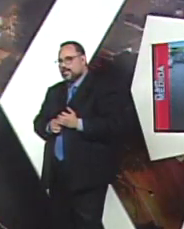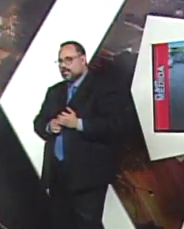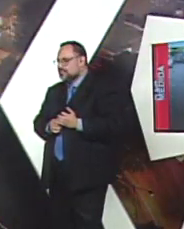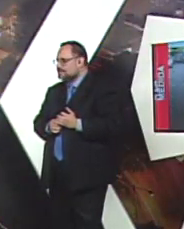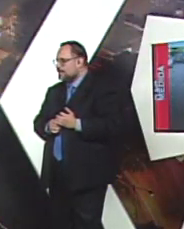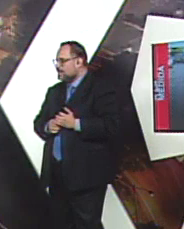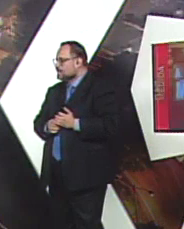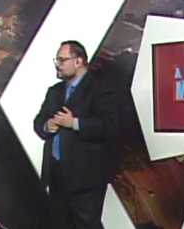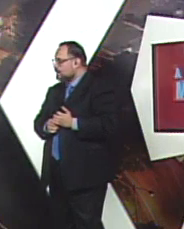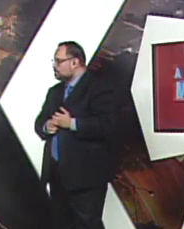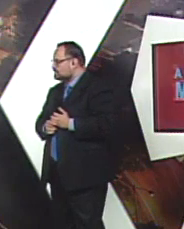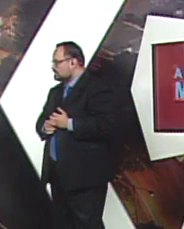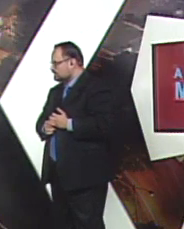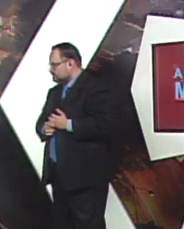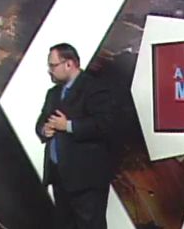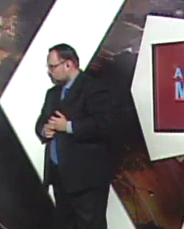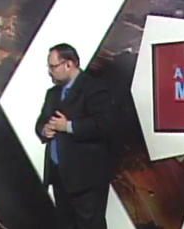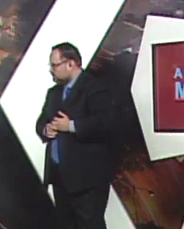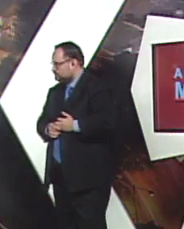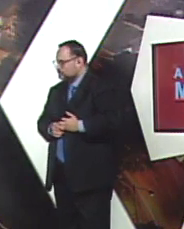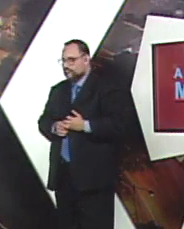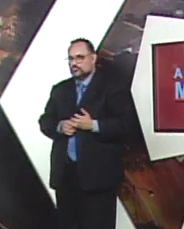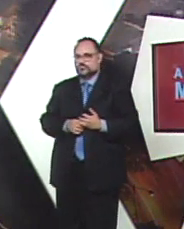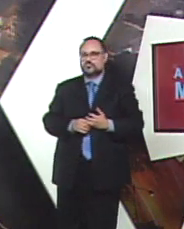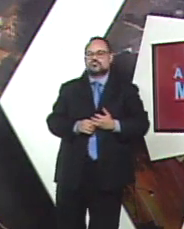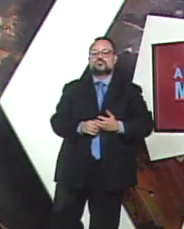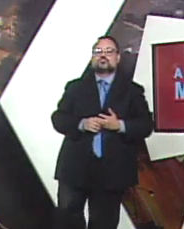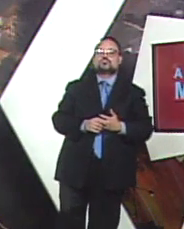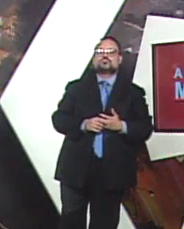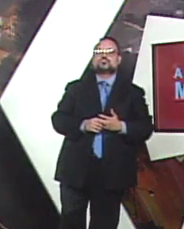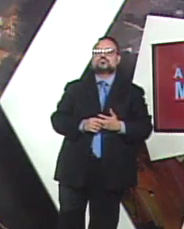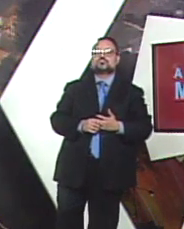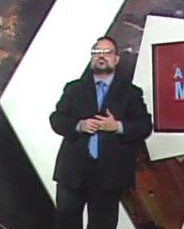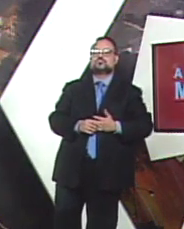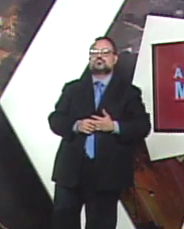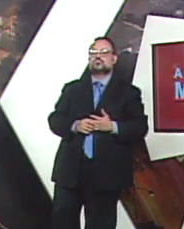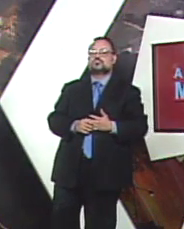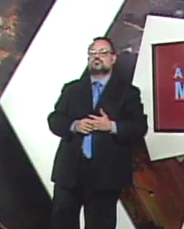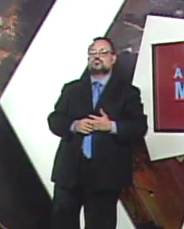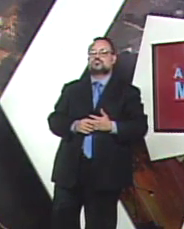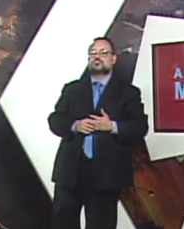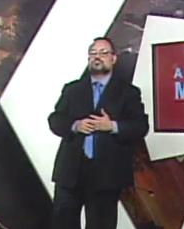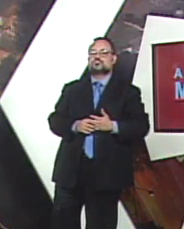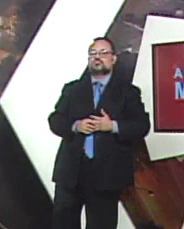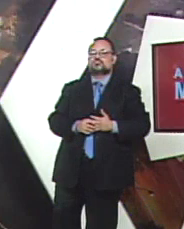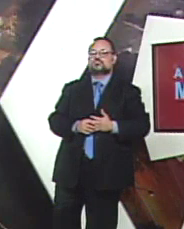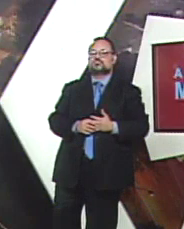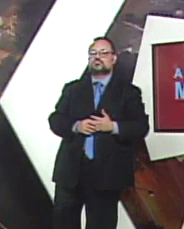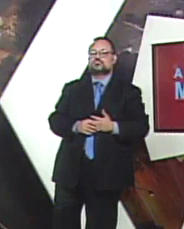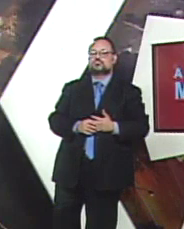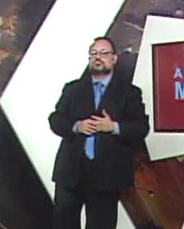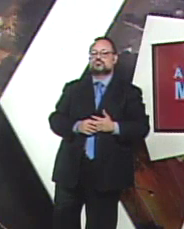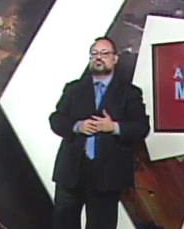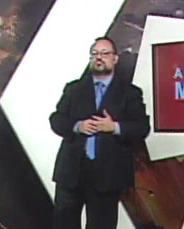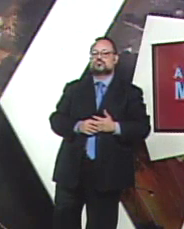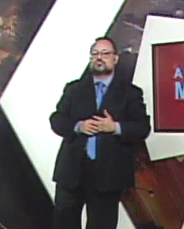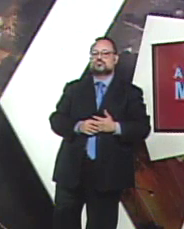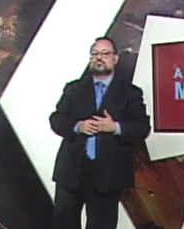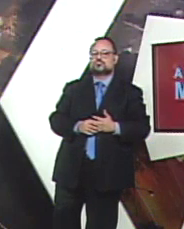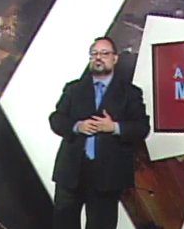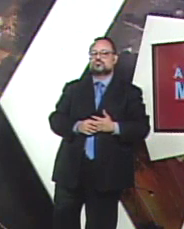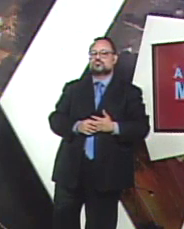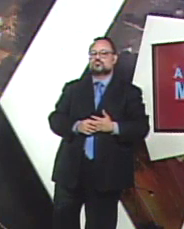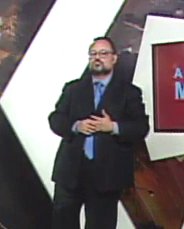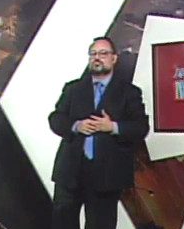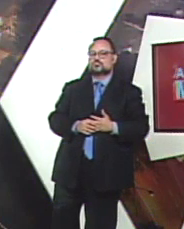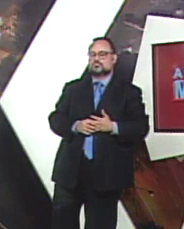analizar el mensaje del presidente este miércoles. Tenemos las cifras también, el día con mayores muertes registradas por COVID-19, después de la pausa, la